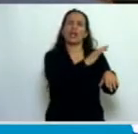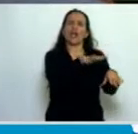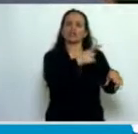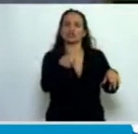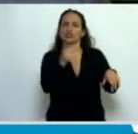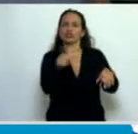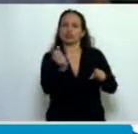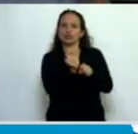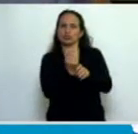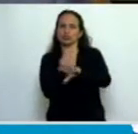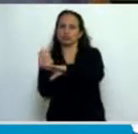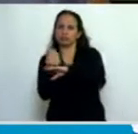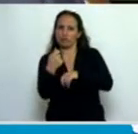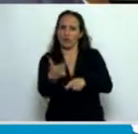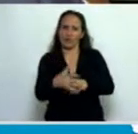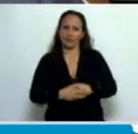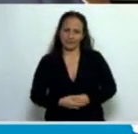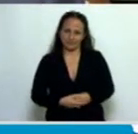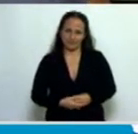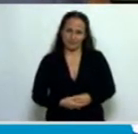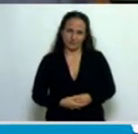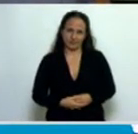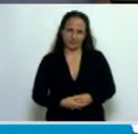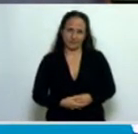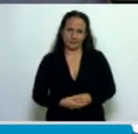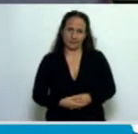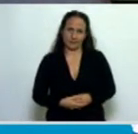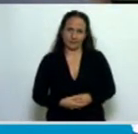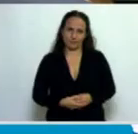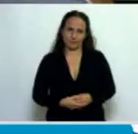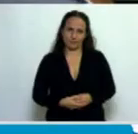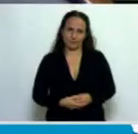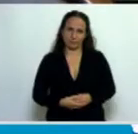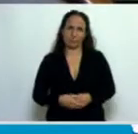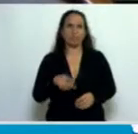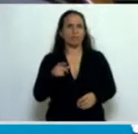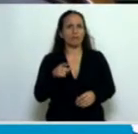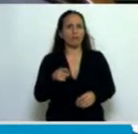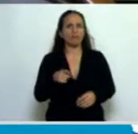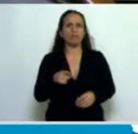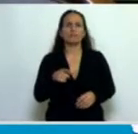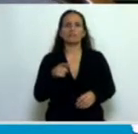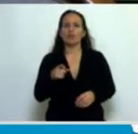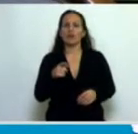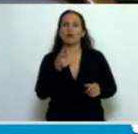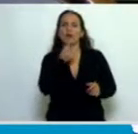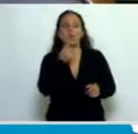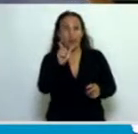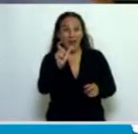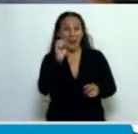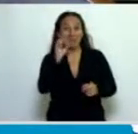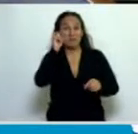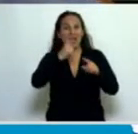expertiz en los términos utilizados